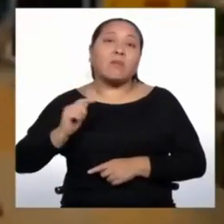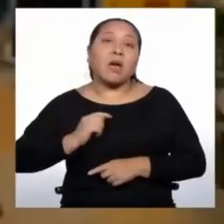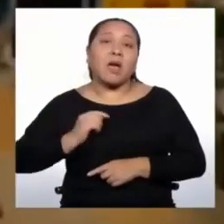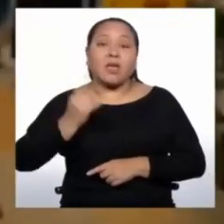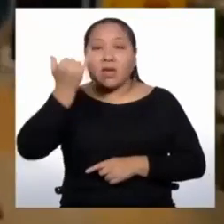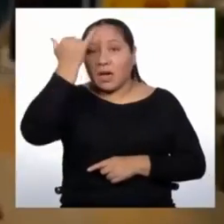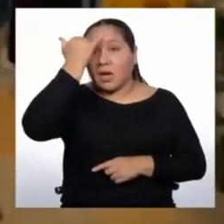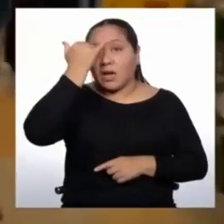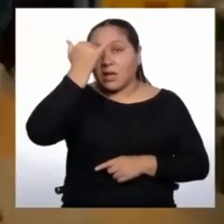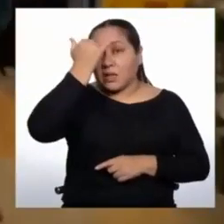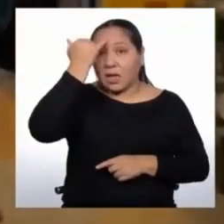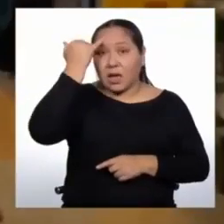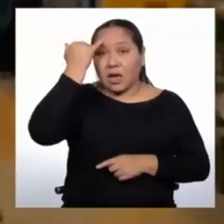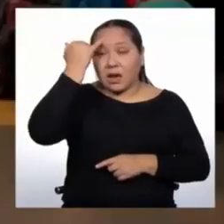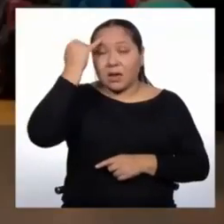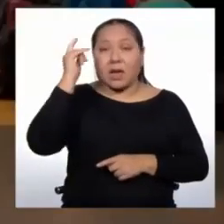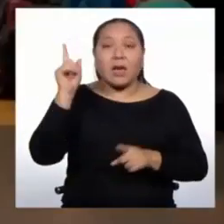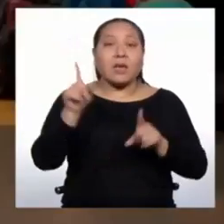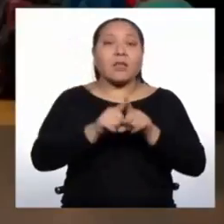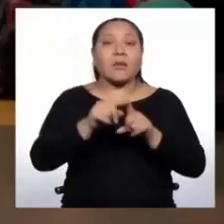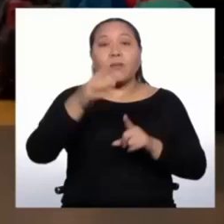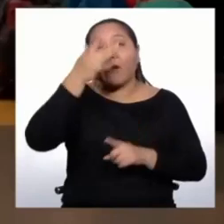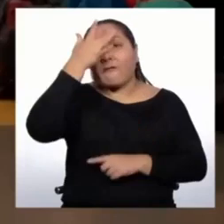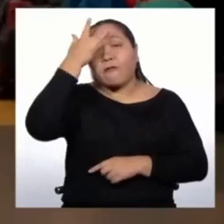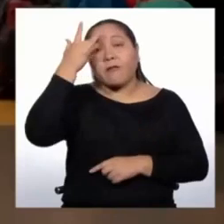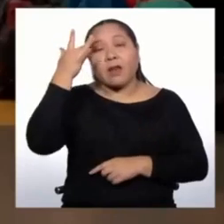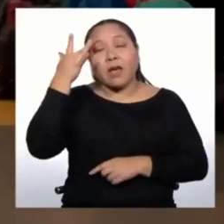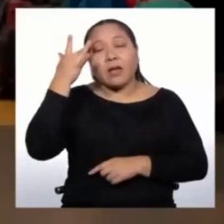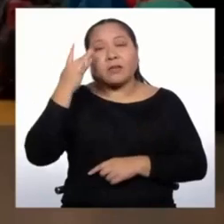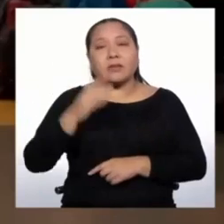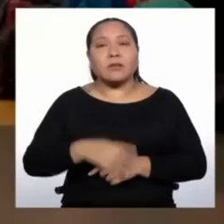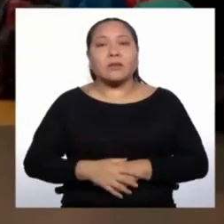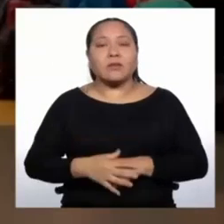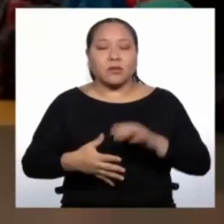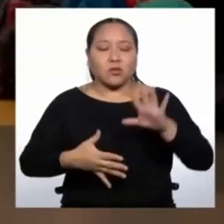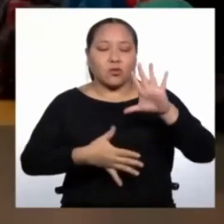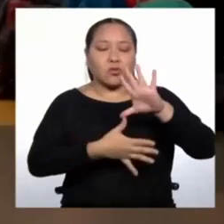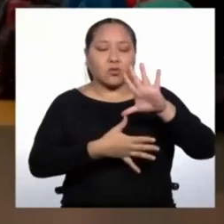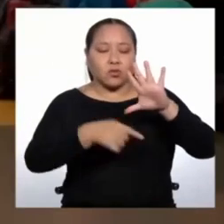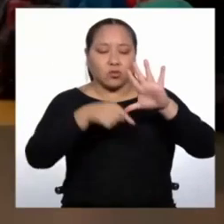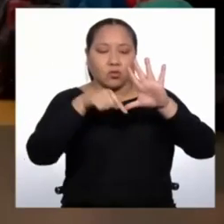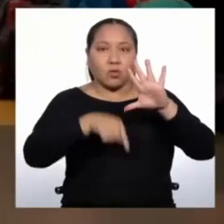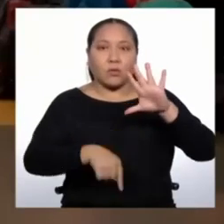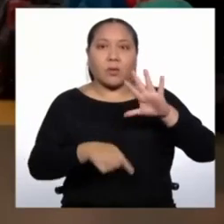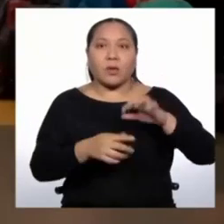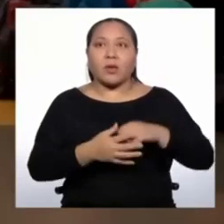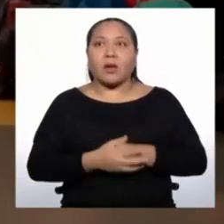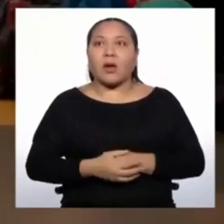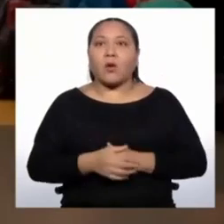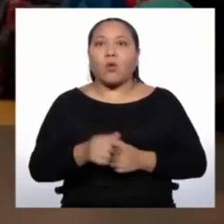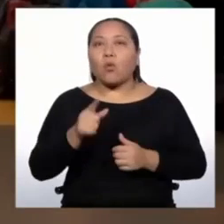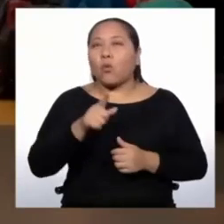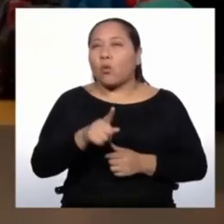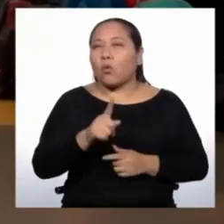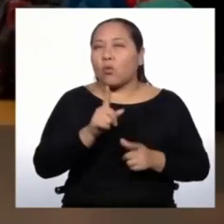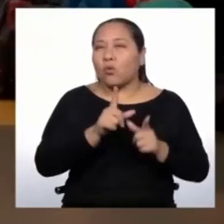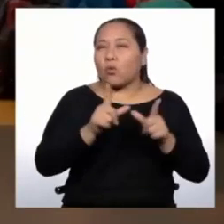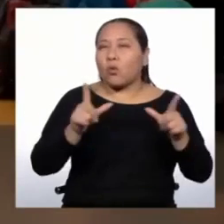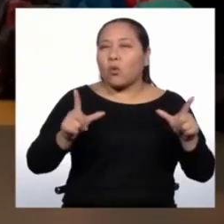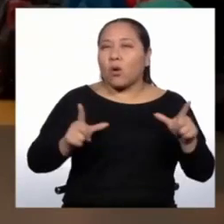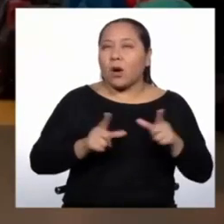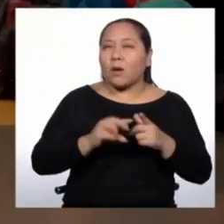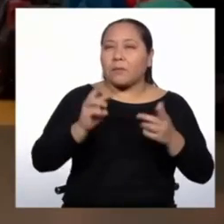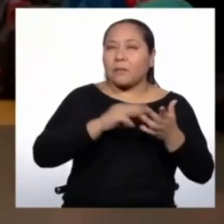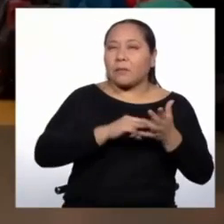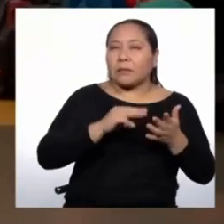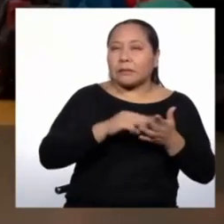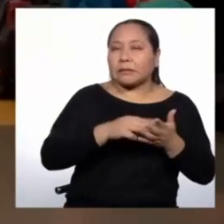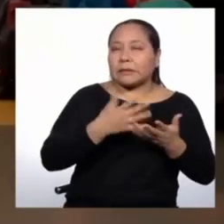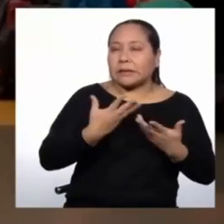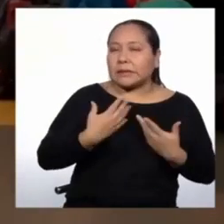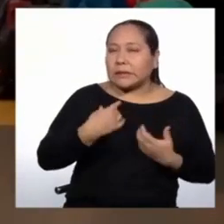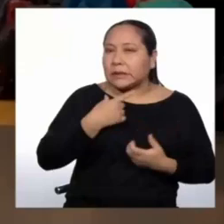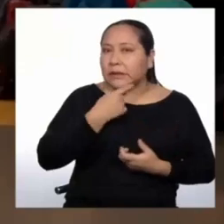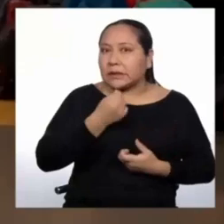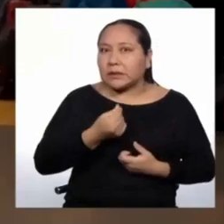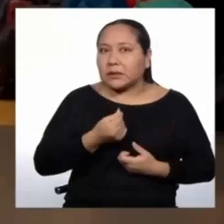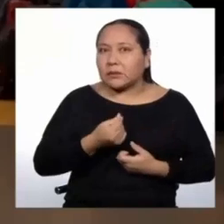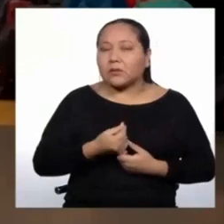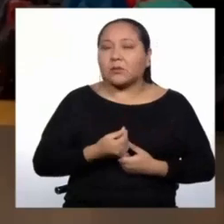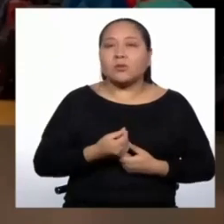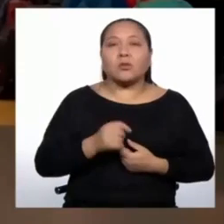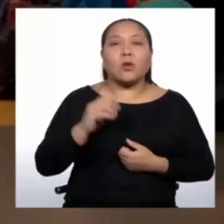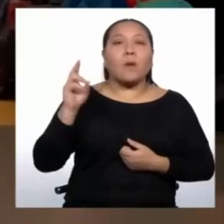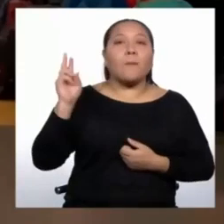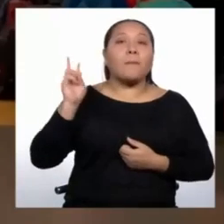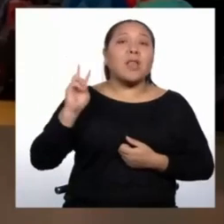Italia y Francia. En Sudamérica, uno de los destinos más atractivos para nuestros compatriotas fue Venezuela.